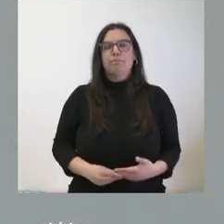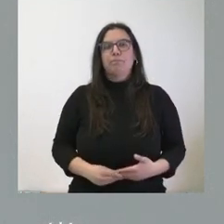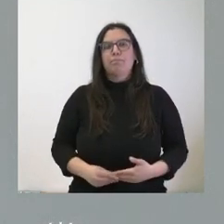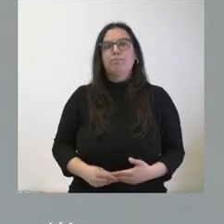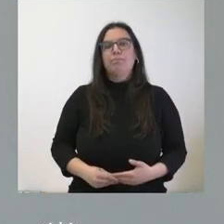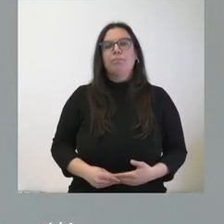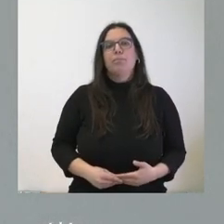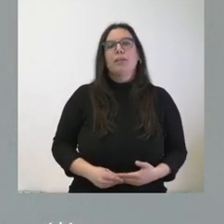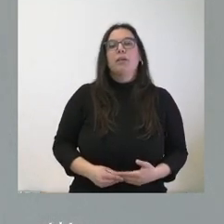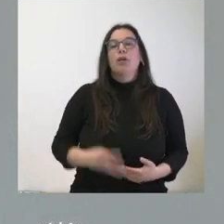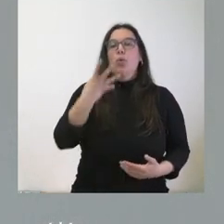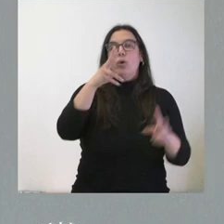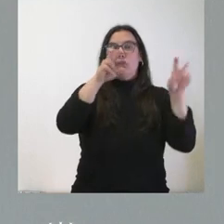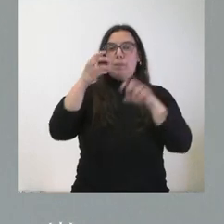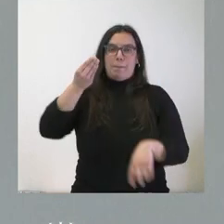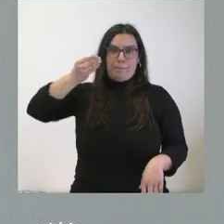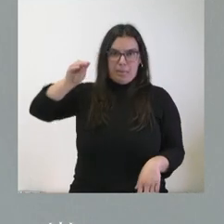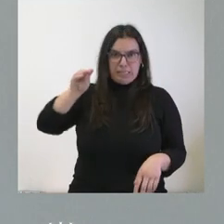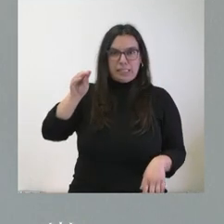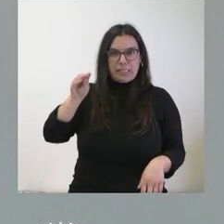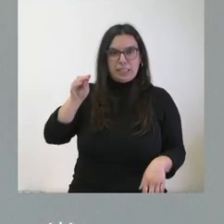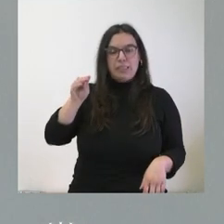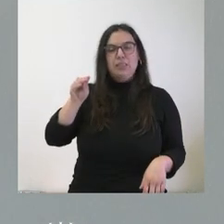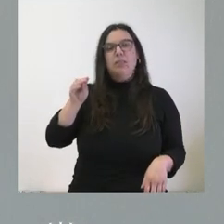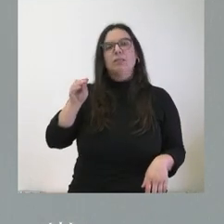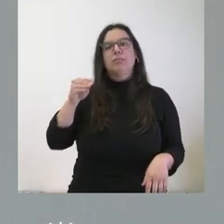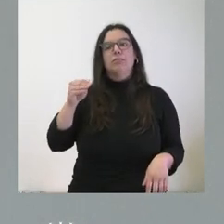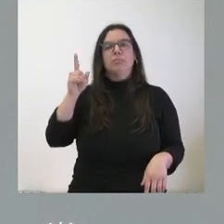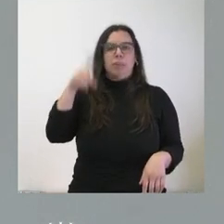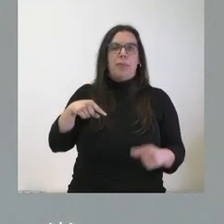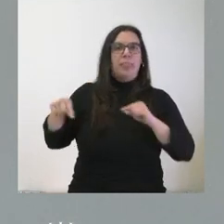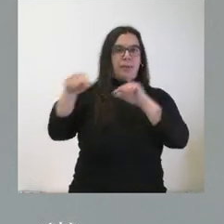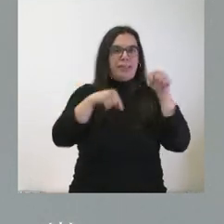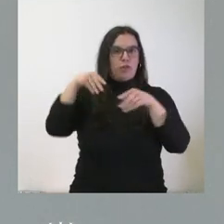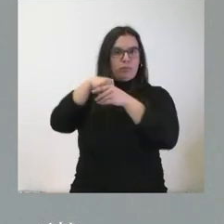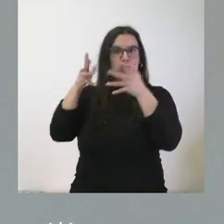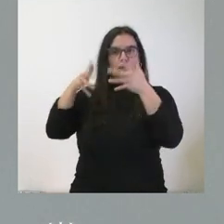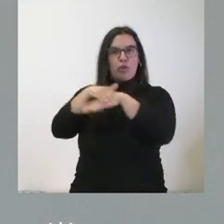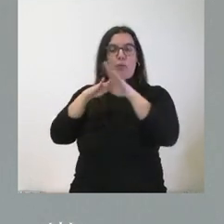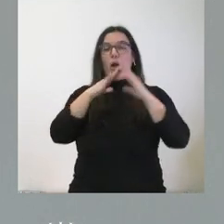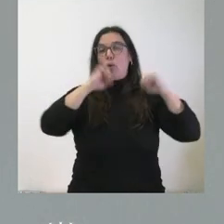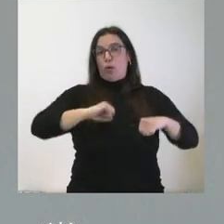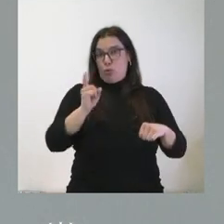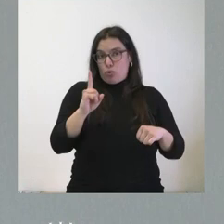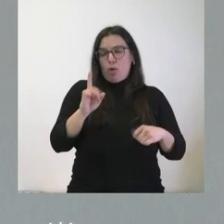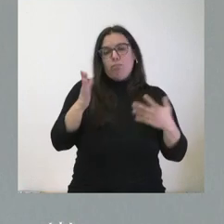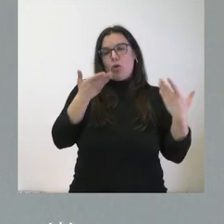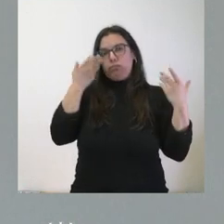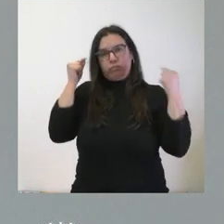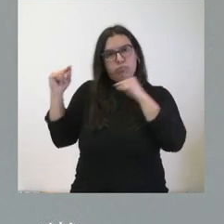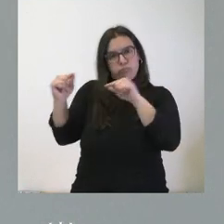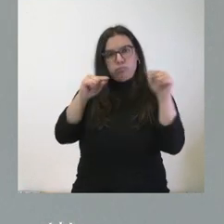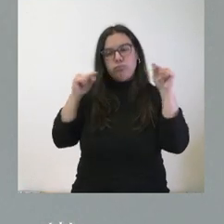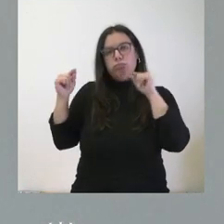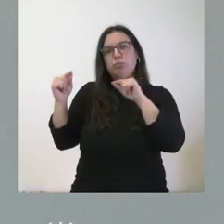Cuatro asuntos adicionales que también hemos debatido y analizado en el Consejo de Gobierno, aunque no son fruto de acuerdo y no por